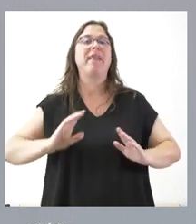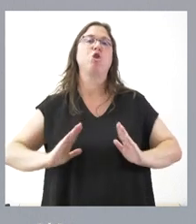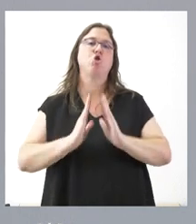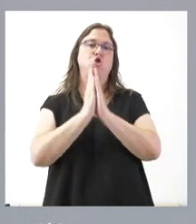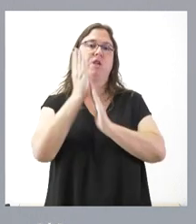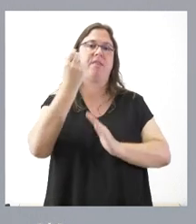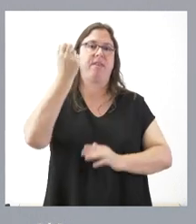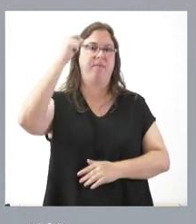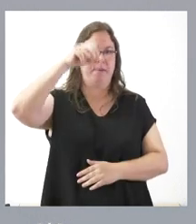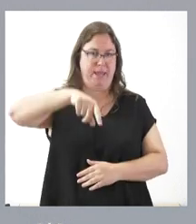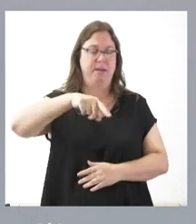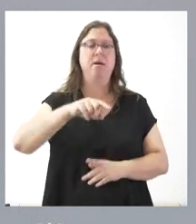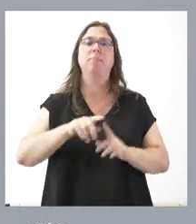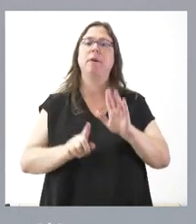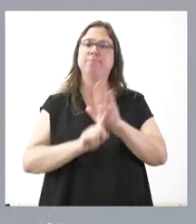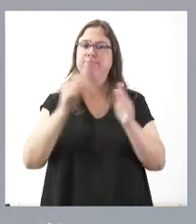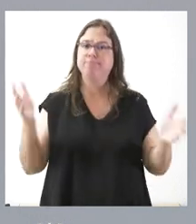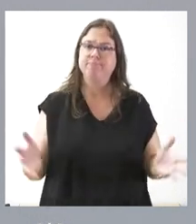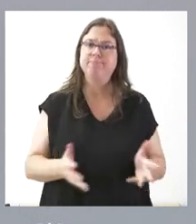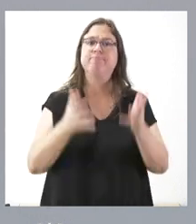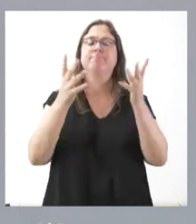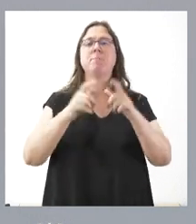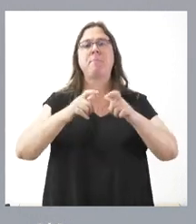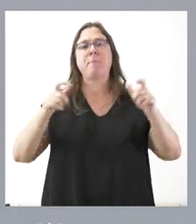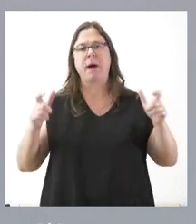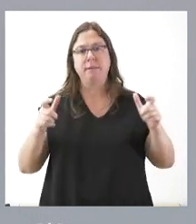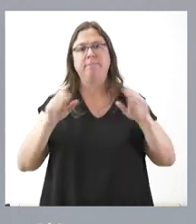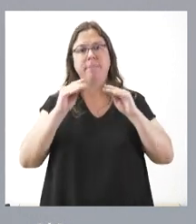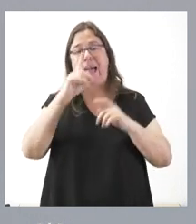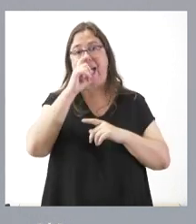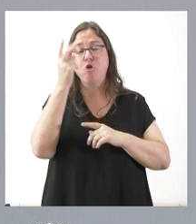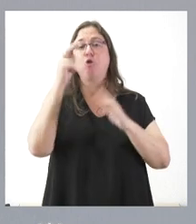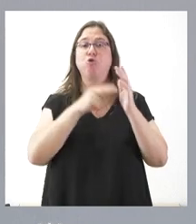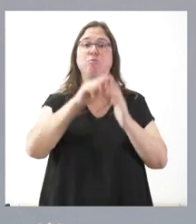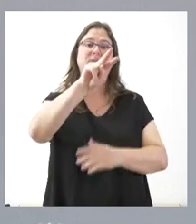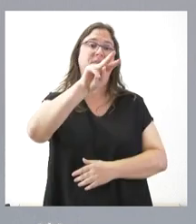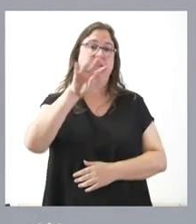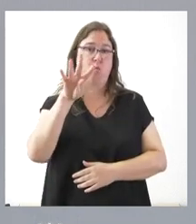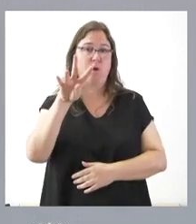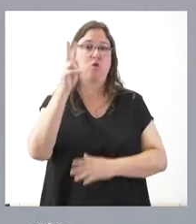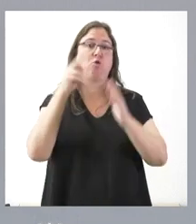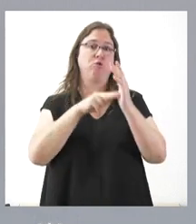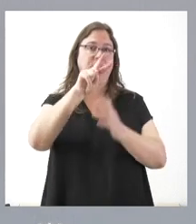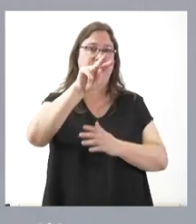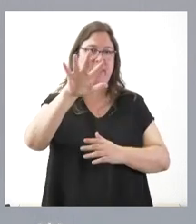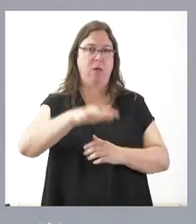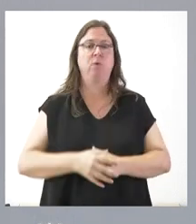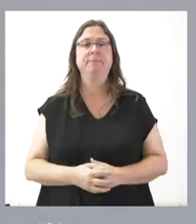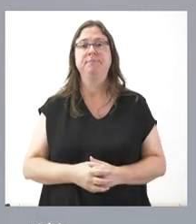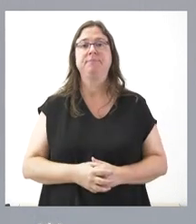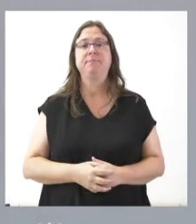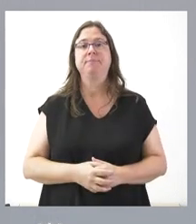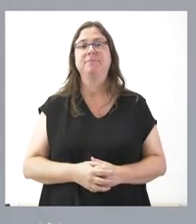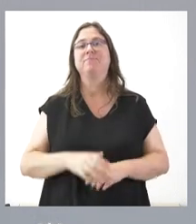para seguir implementándolos, para seguir ampliando en el año 2024-2025. Por